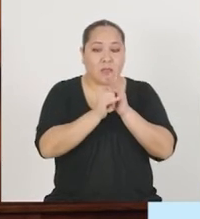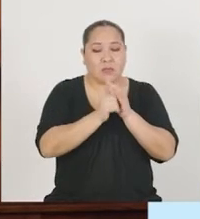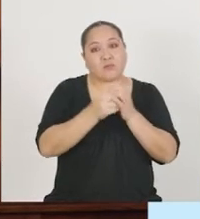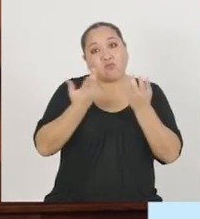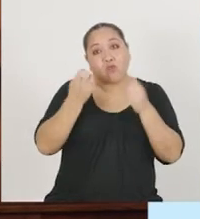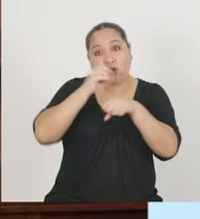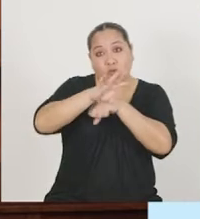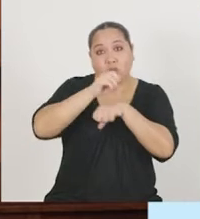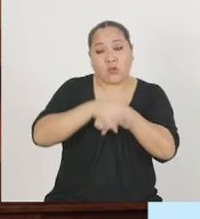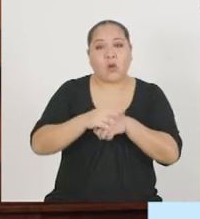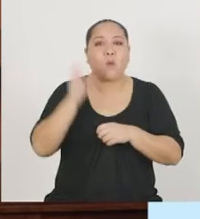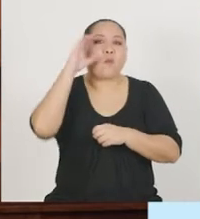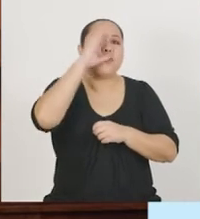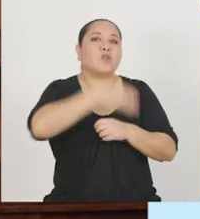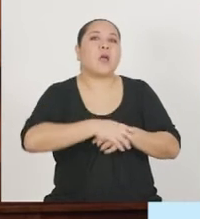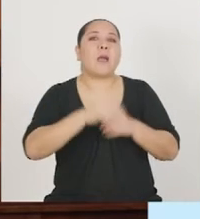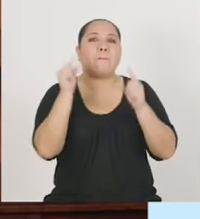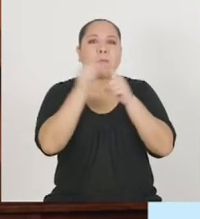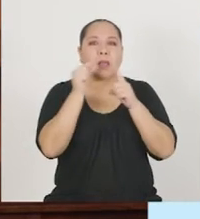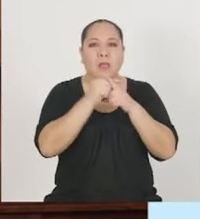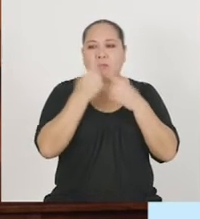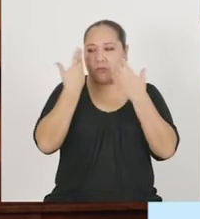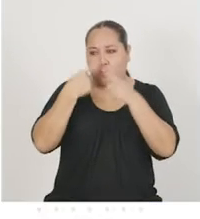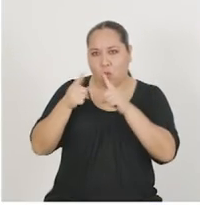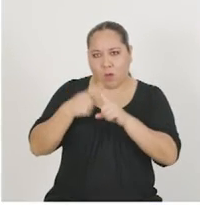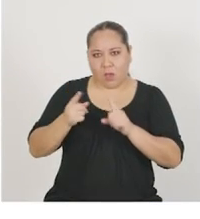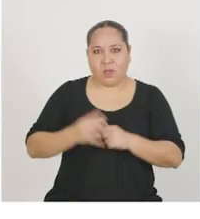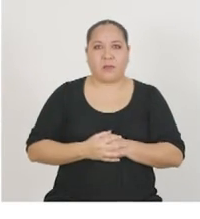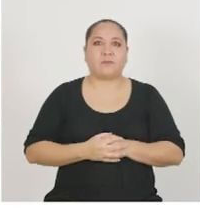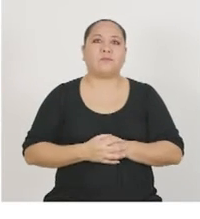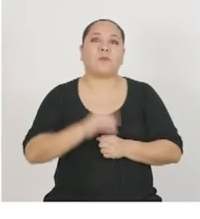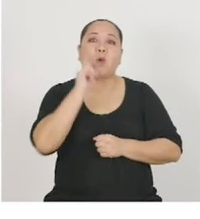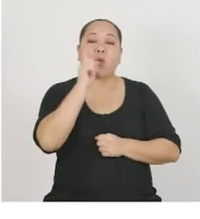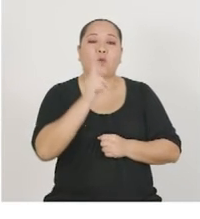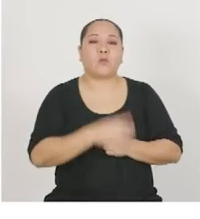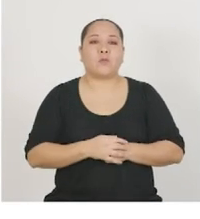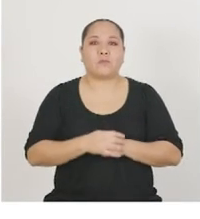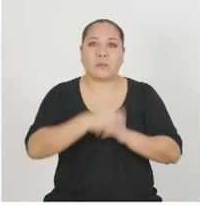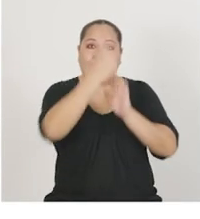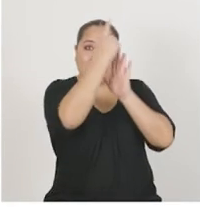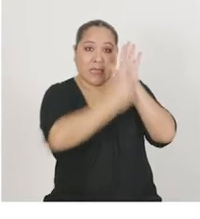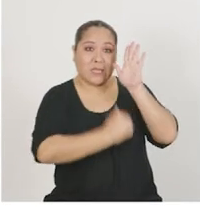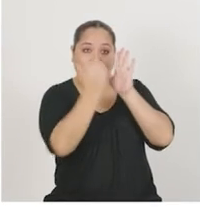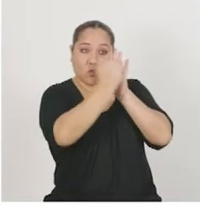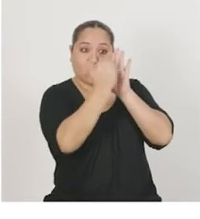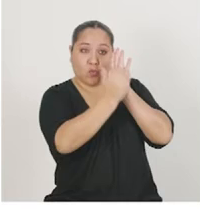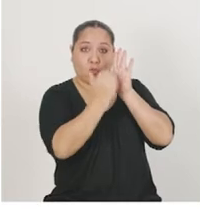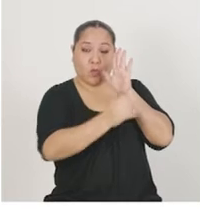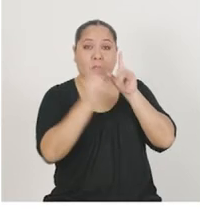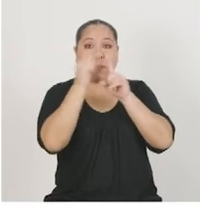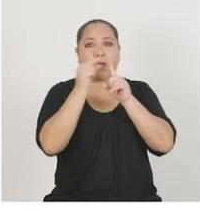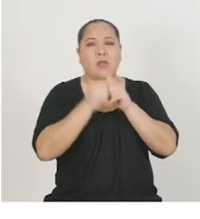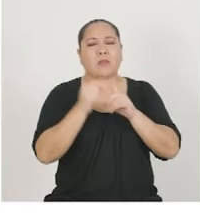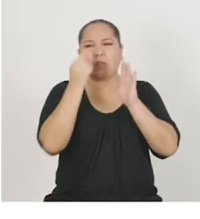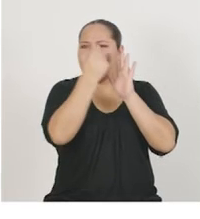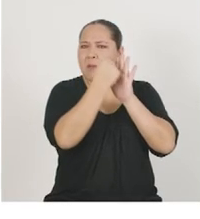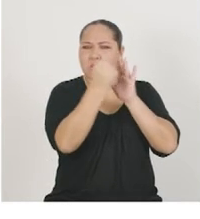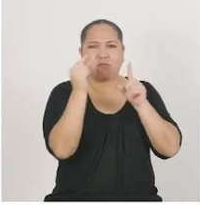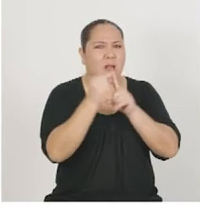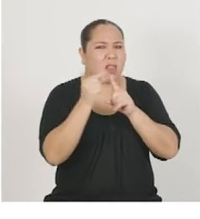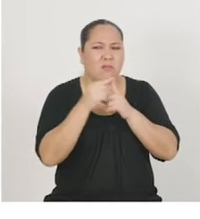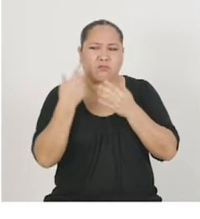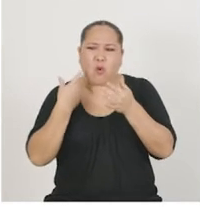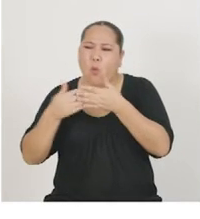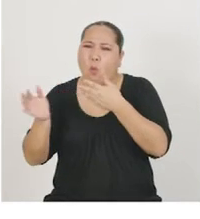sugeridas mediante búsquedas con palabras al azar. Paso 1. Listar las palabras. Las palabras pueden ser